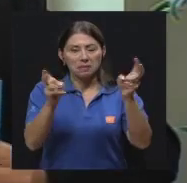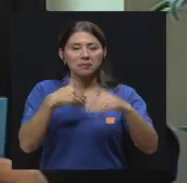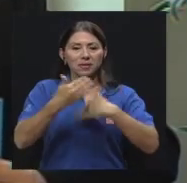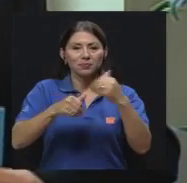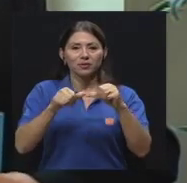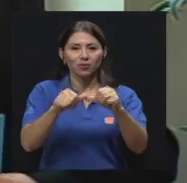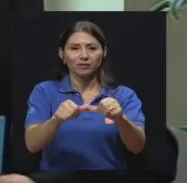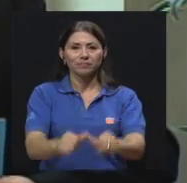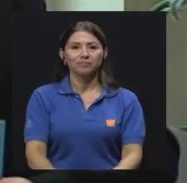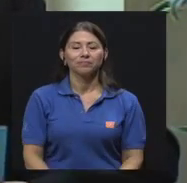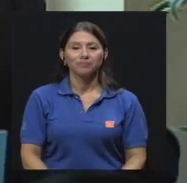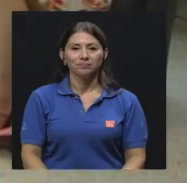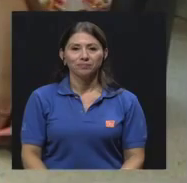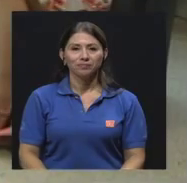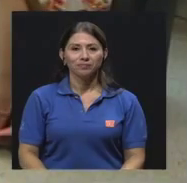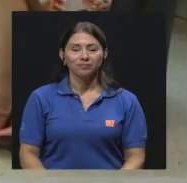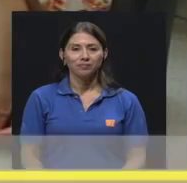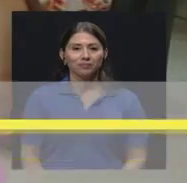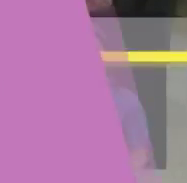tema y pronto regresamos.